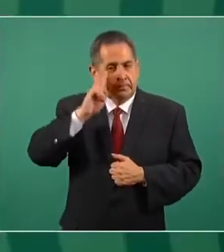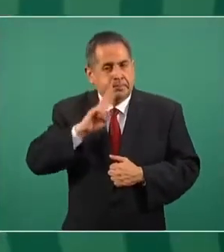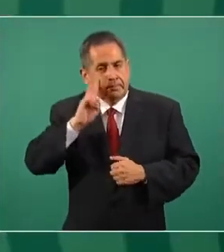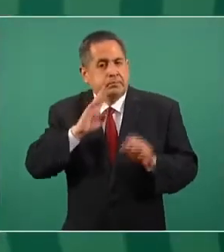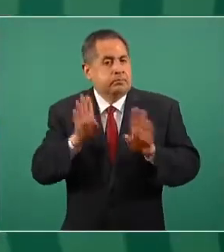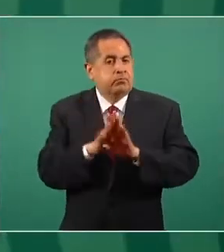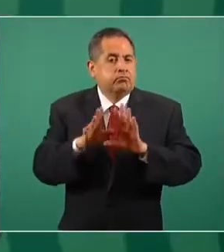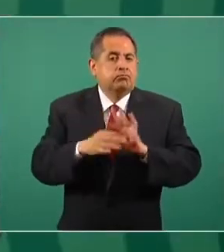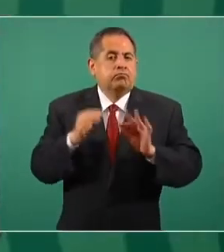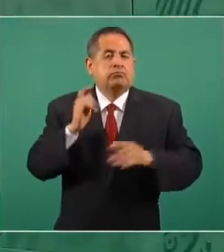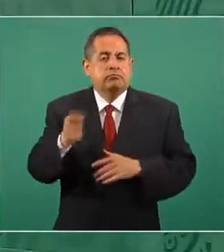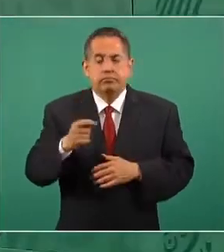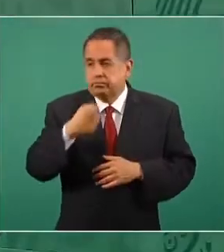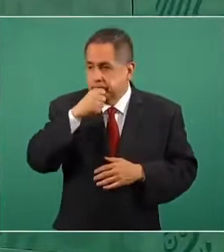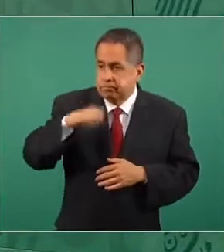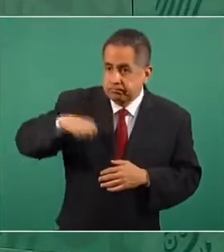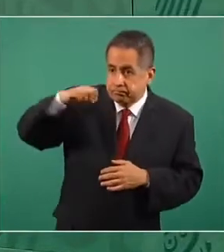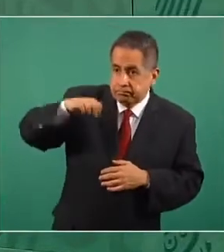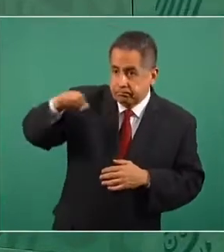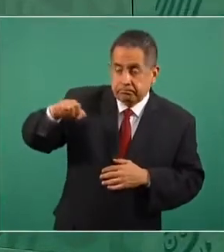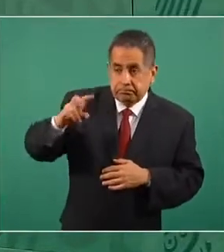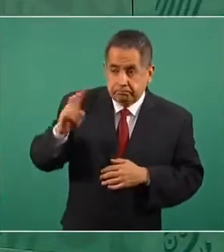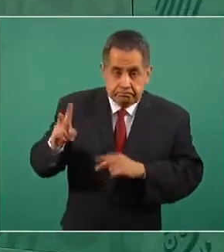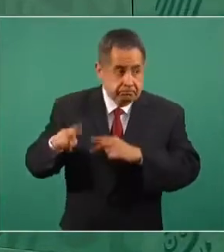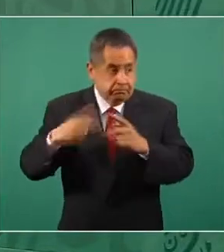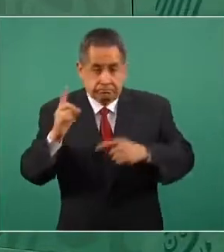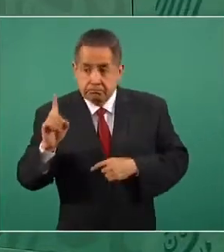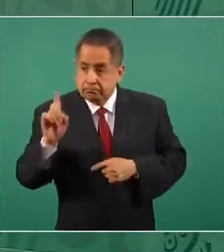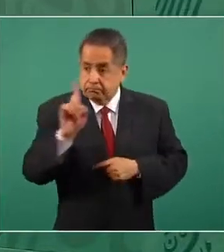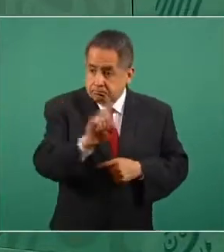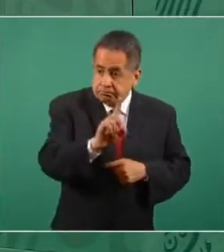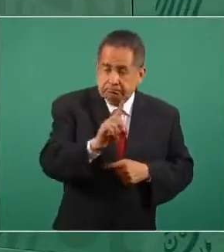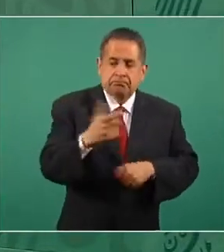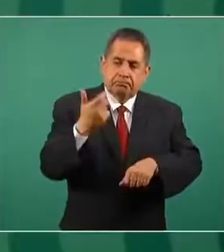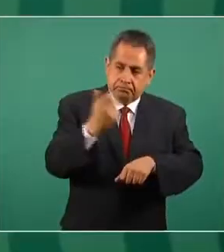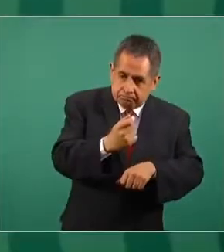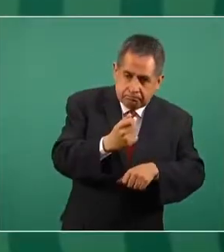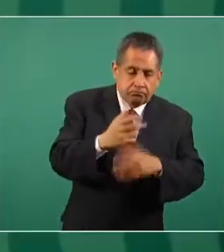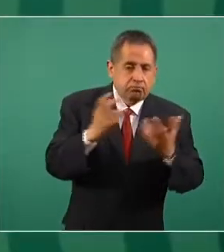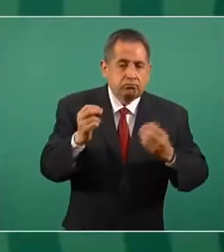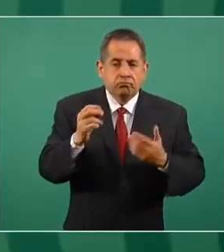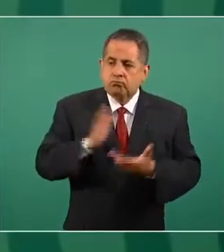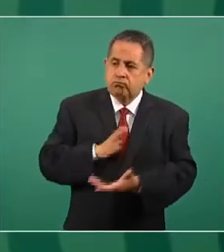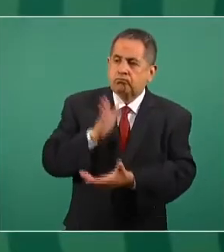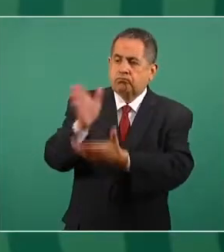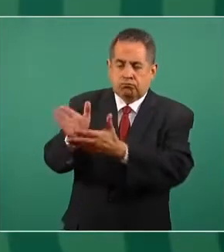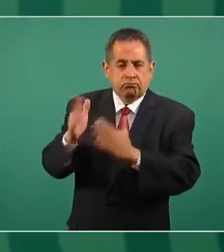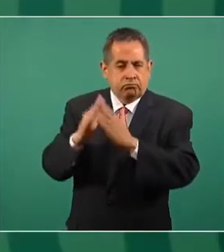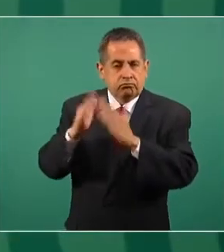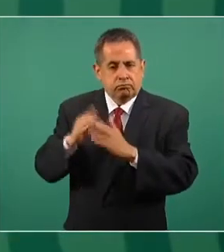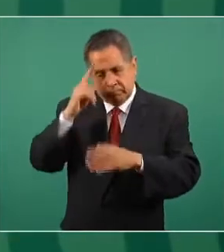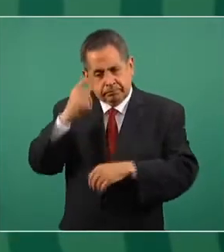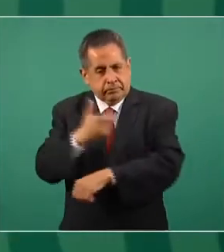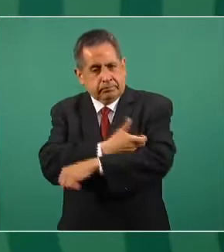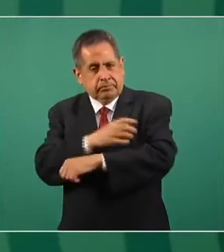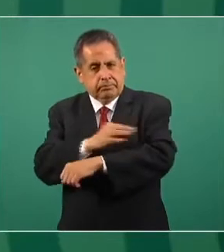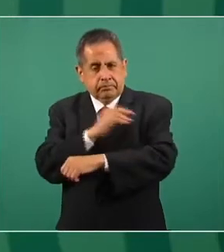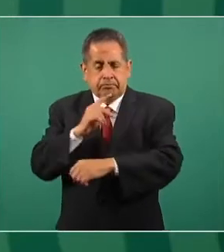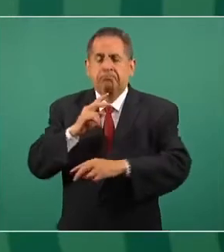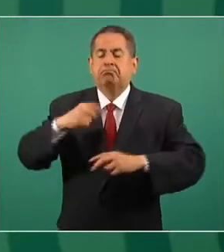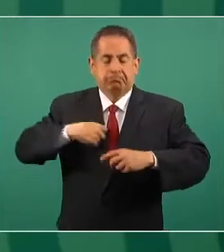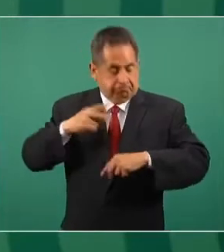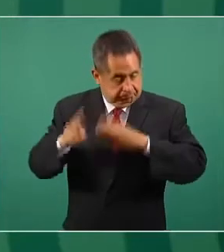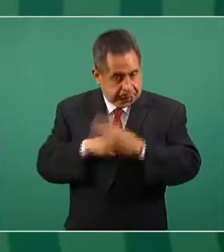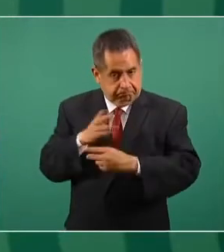adulto mayor puede ir al centro de vacunación y a quién tenemos que ir hasta su casa y vamos a ir a su